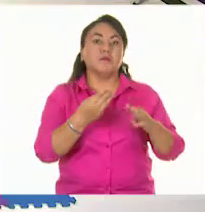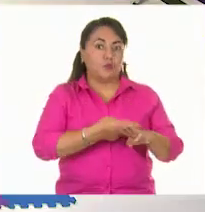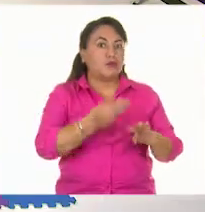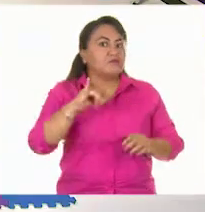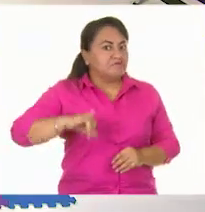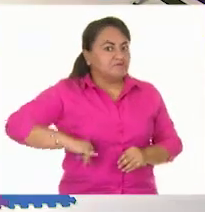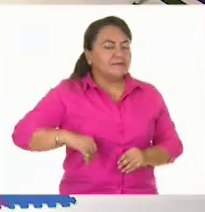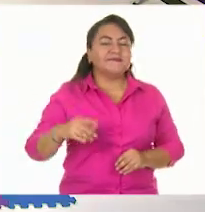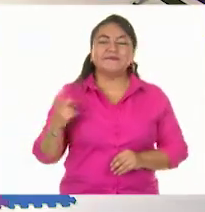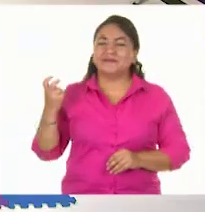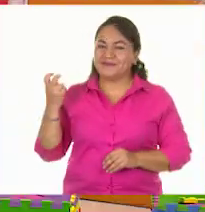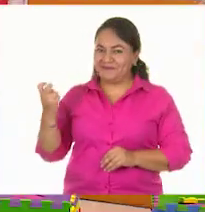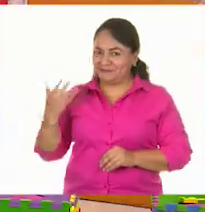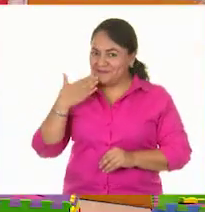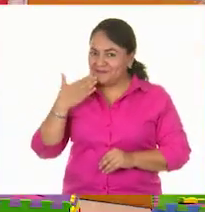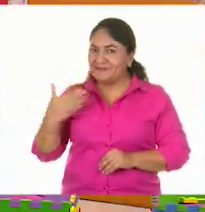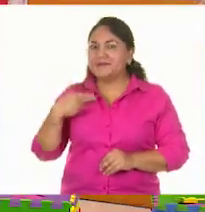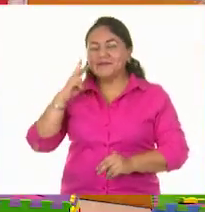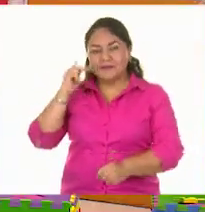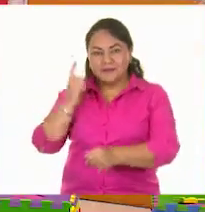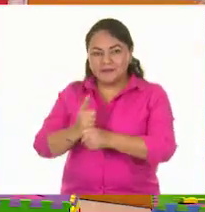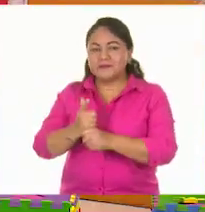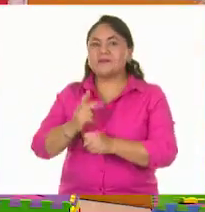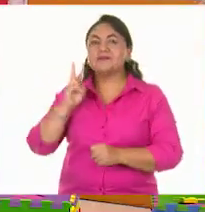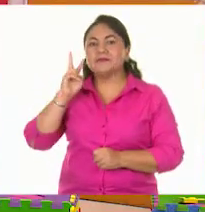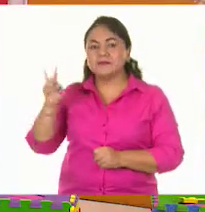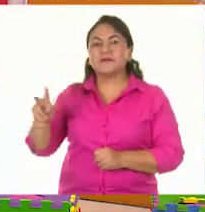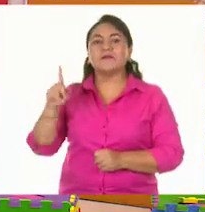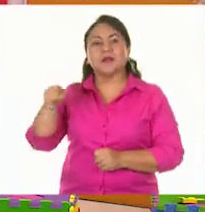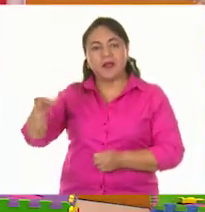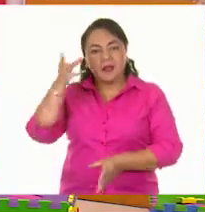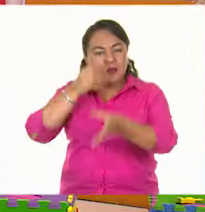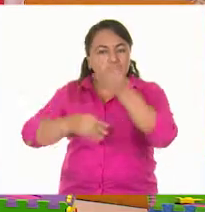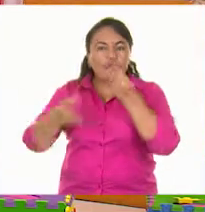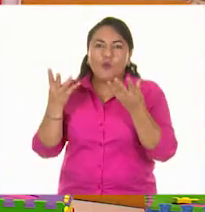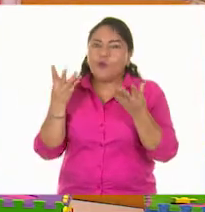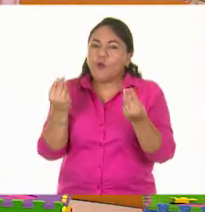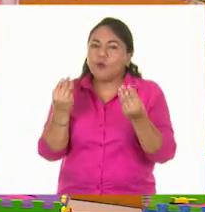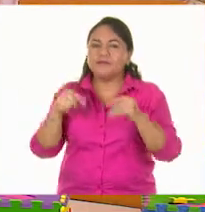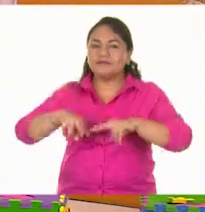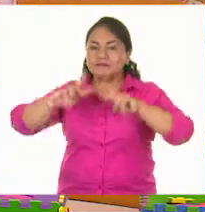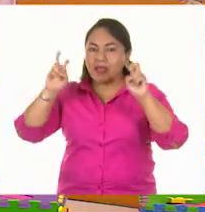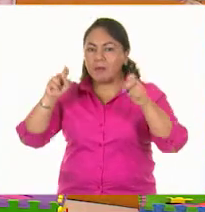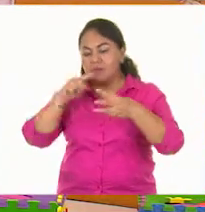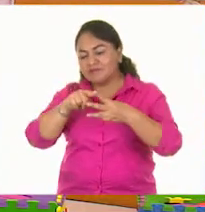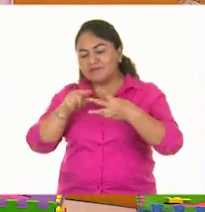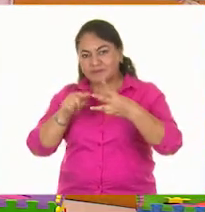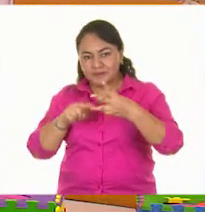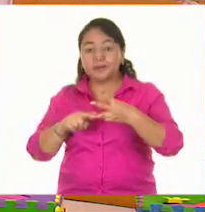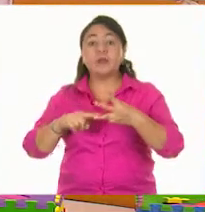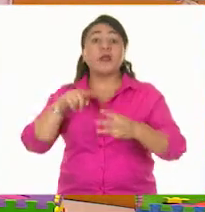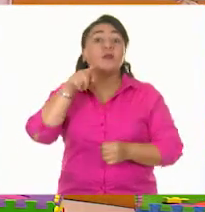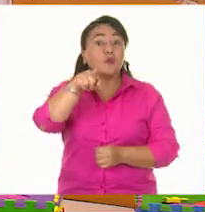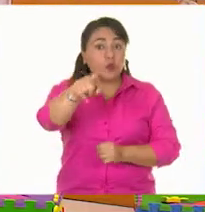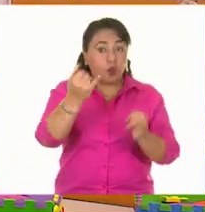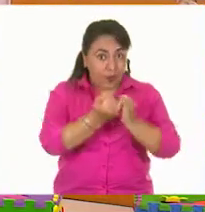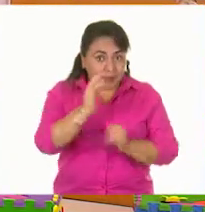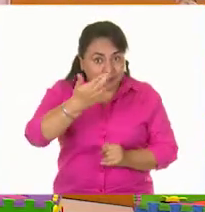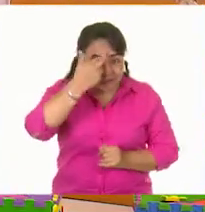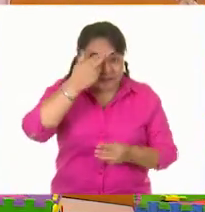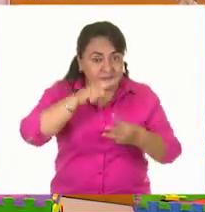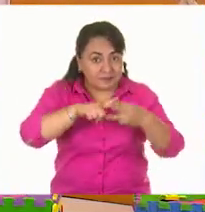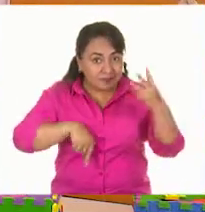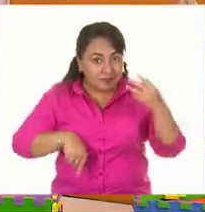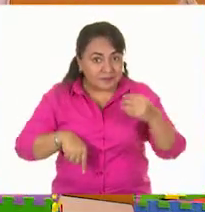muy interesante. Muy bien, Alexia. Me doy cuenta que Alexia ha aprendido mucho sobre estos temas. ¿Y ustedes en casa también recuerdan estas